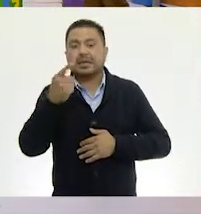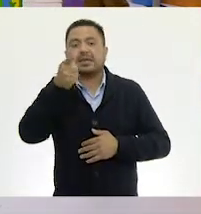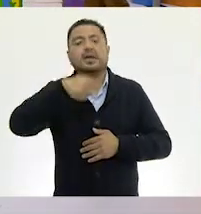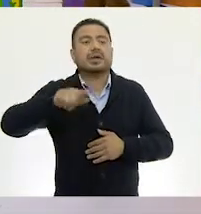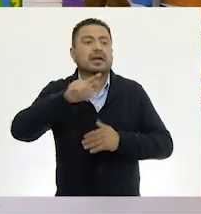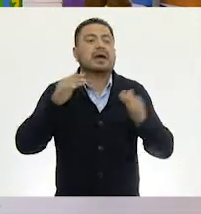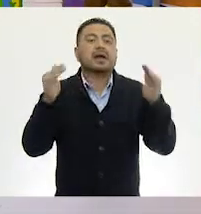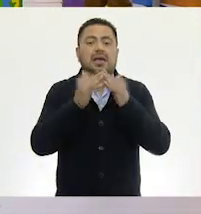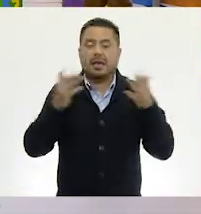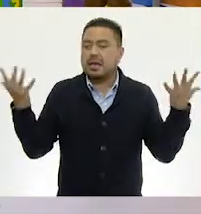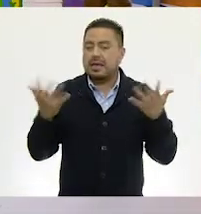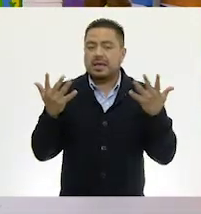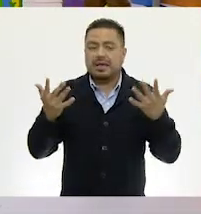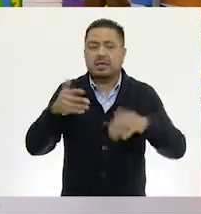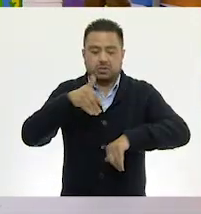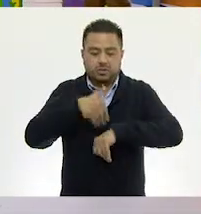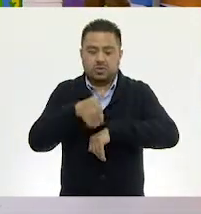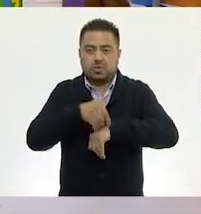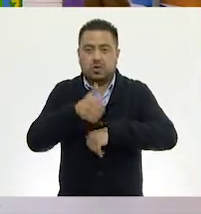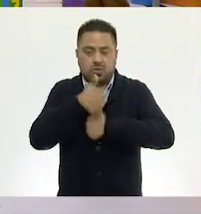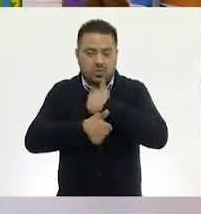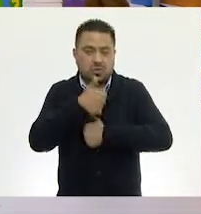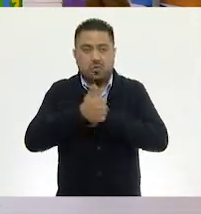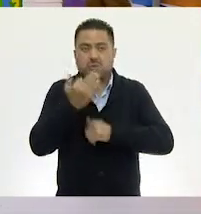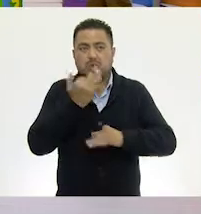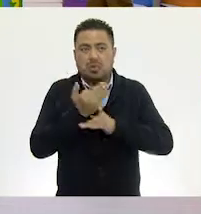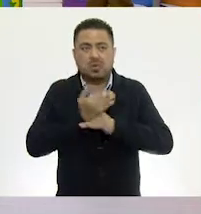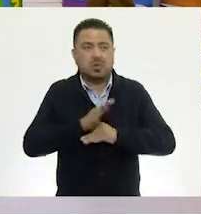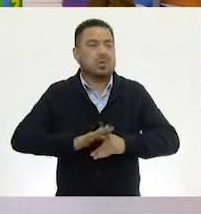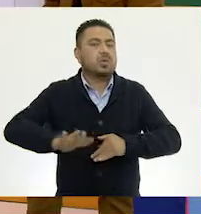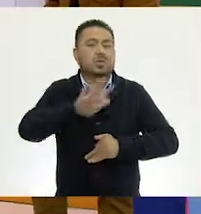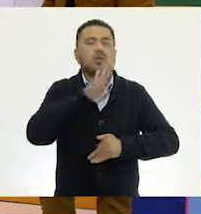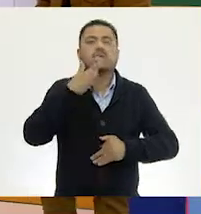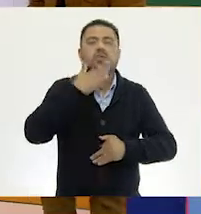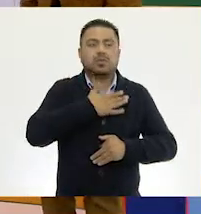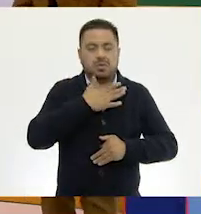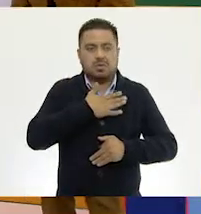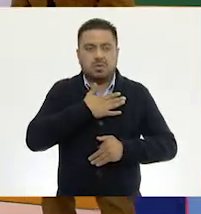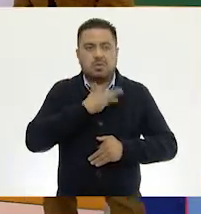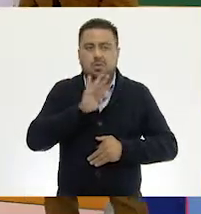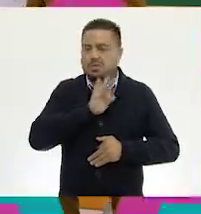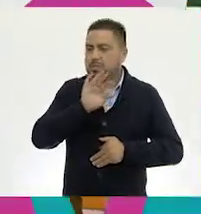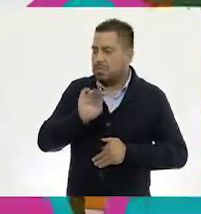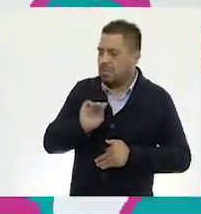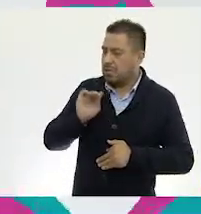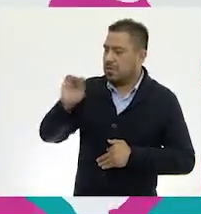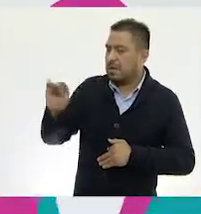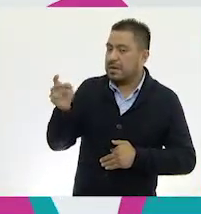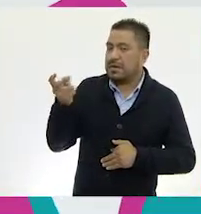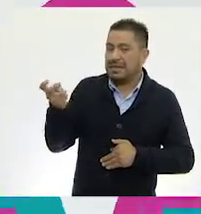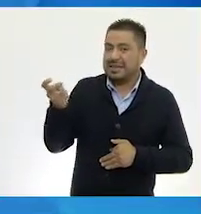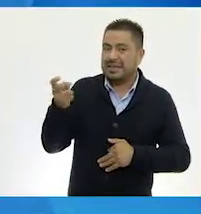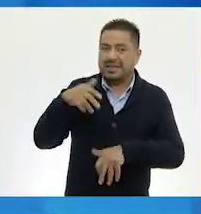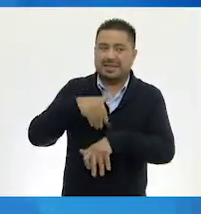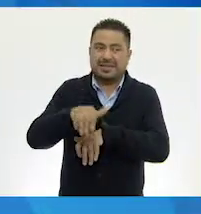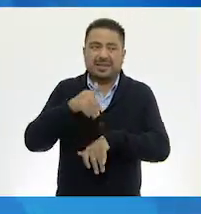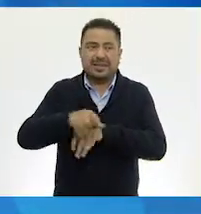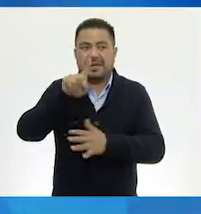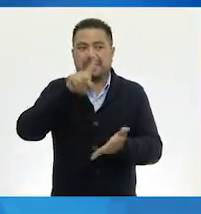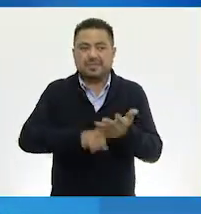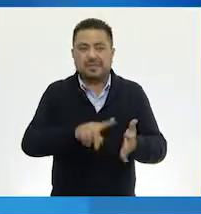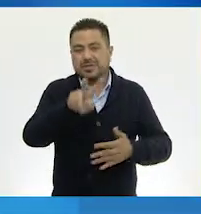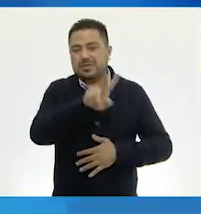casa van a hacer la siguiente cantidad de reto. Yo les voy a colocar el número 1